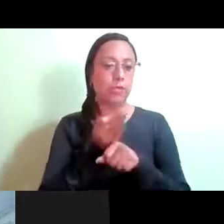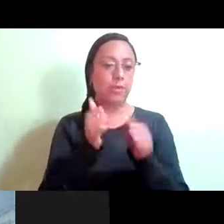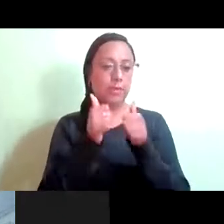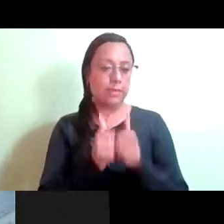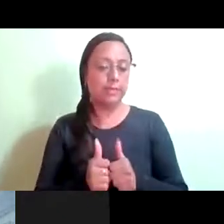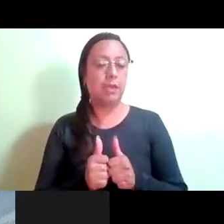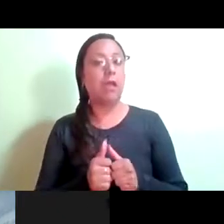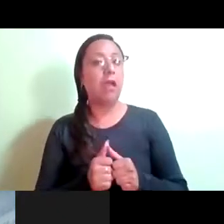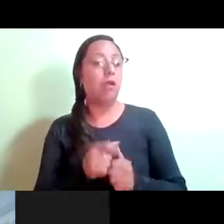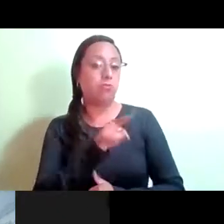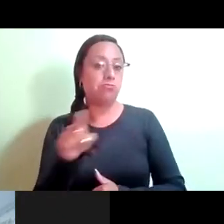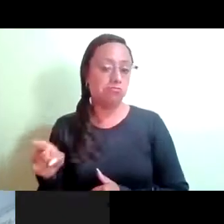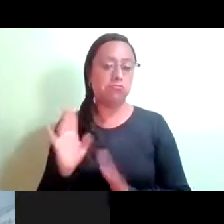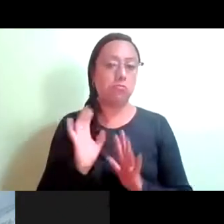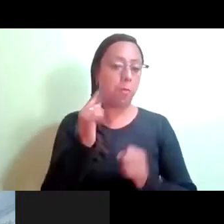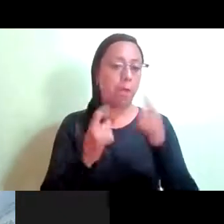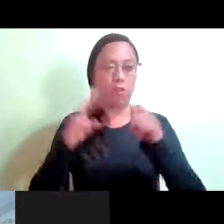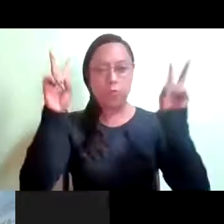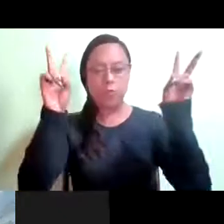existe algún tema general a tratar.